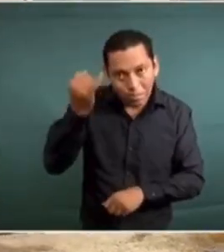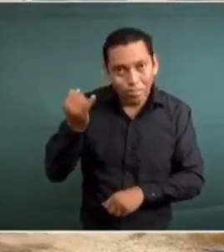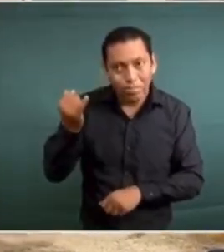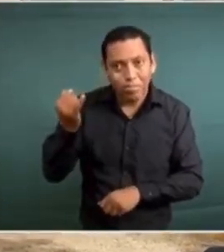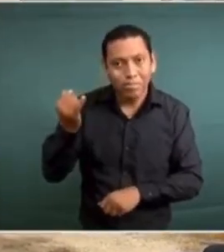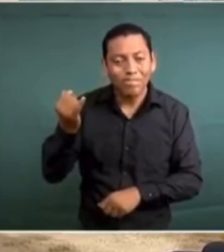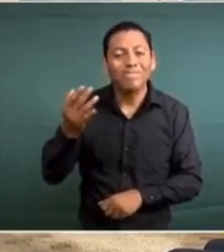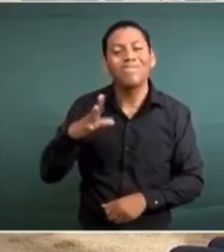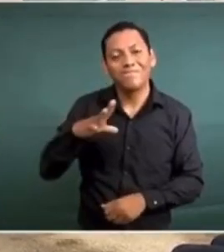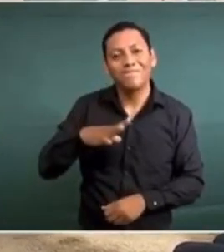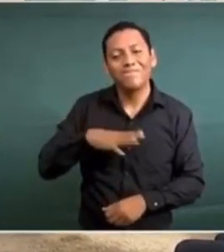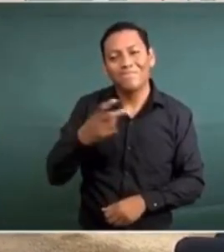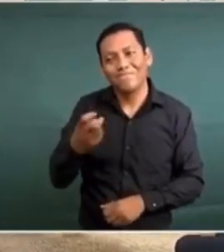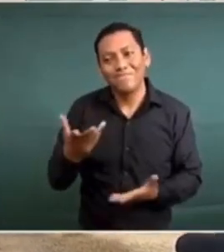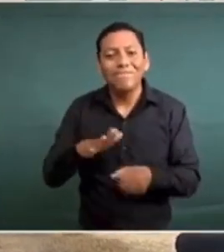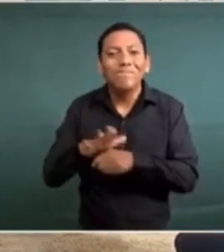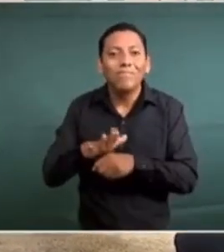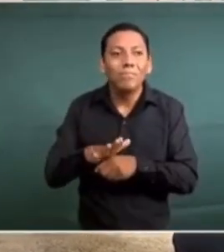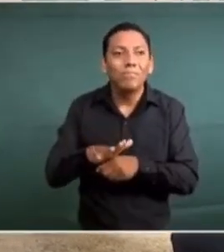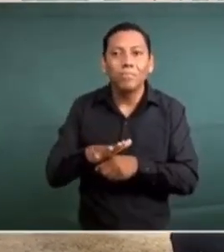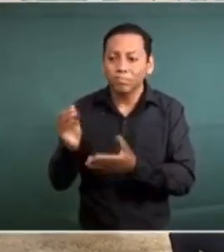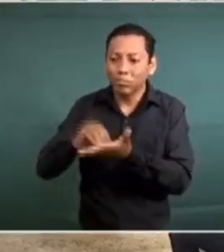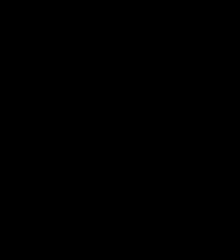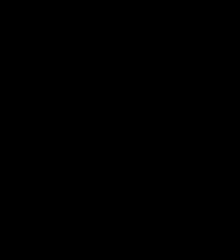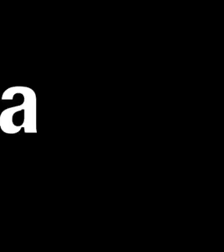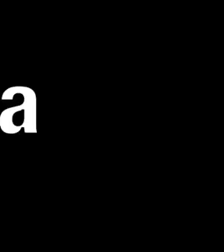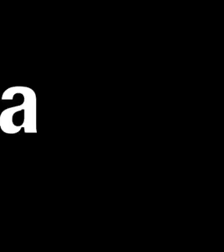es la intención de alarmar.